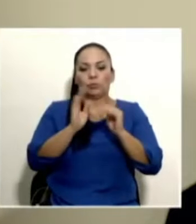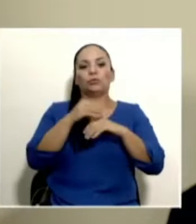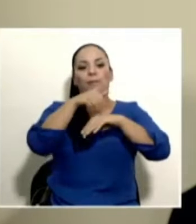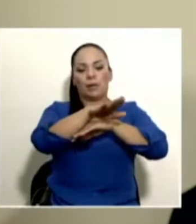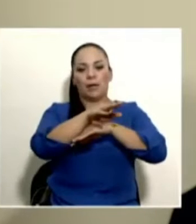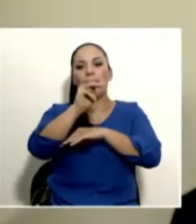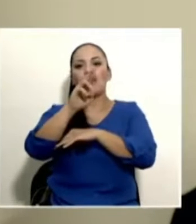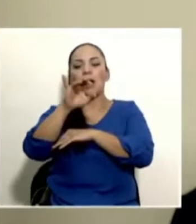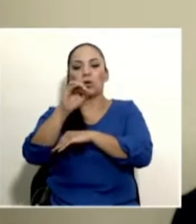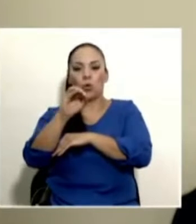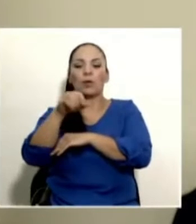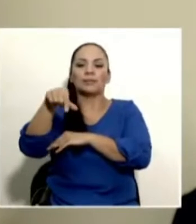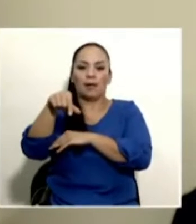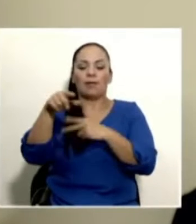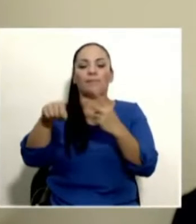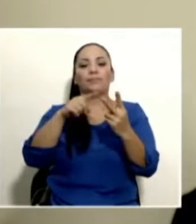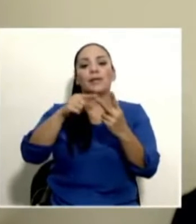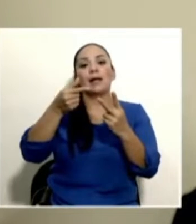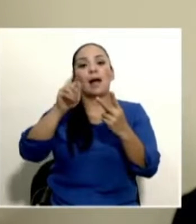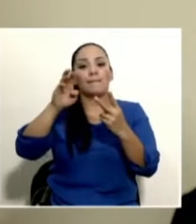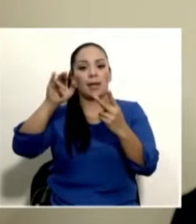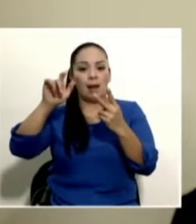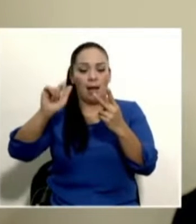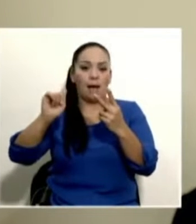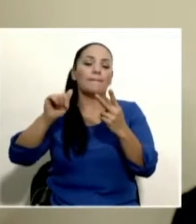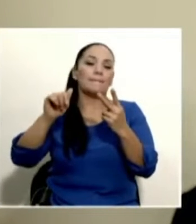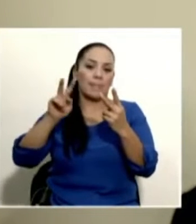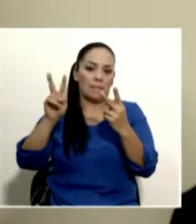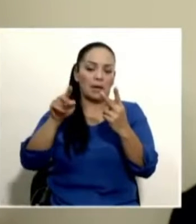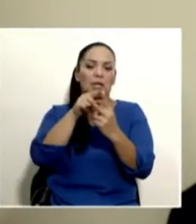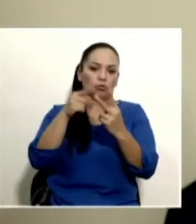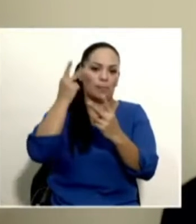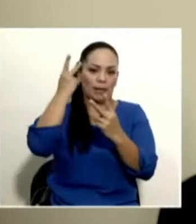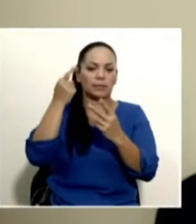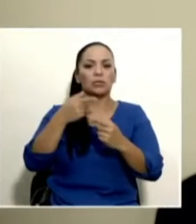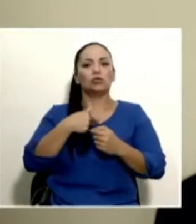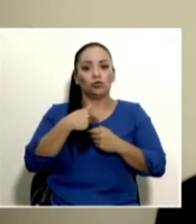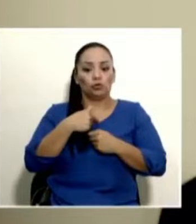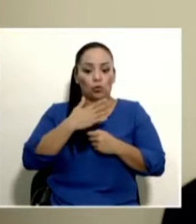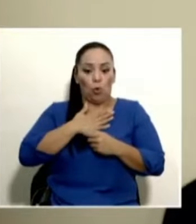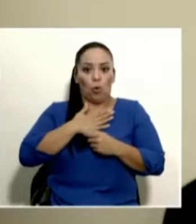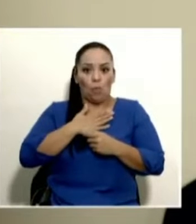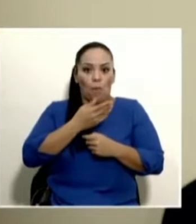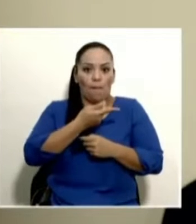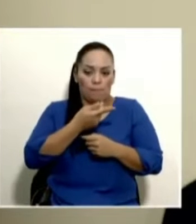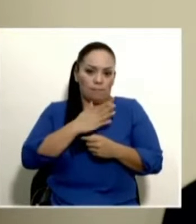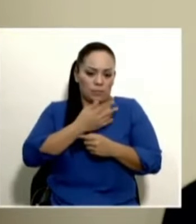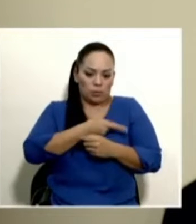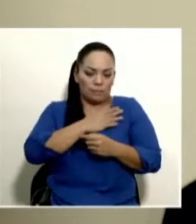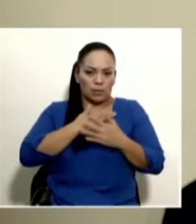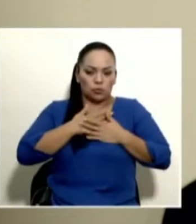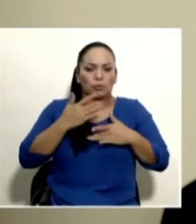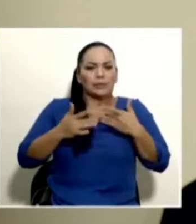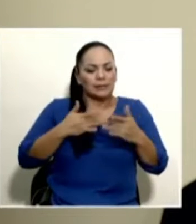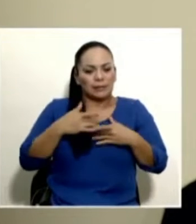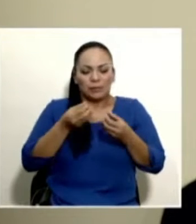Calzada y a doña Gabriela Valverde, simplemente expresando lo que yo como ciudadano sentí al ver